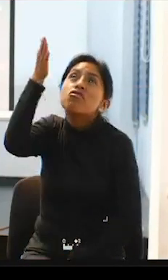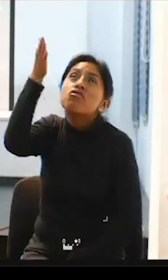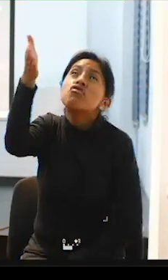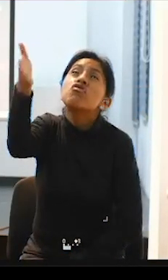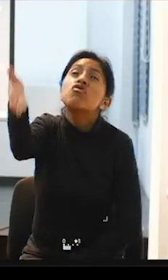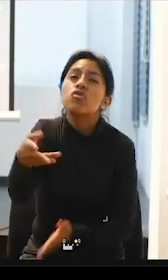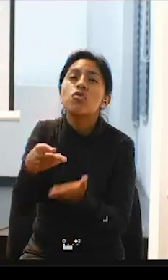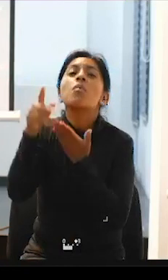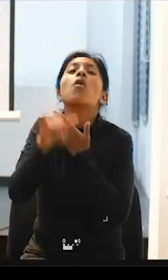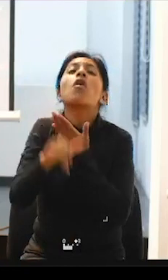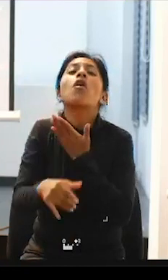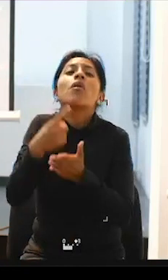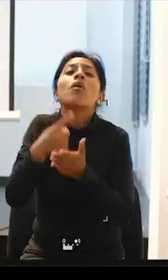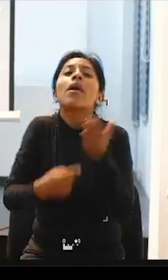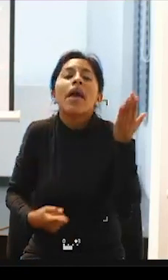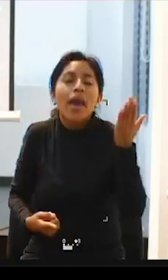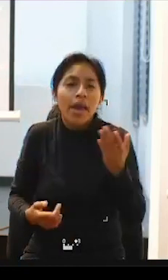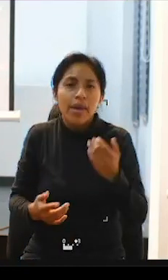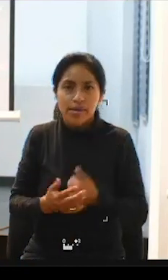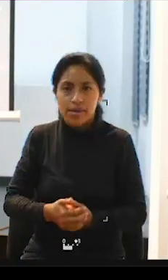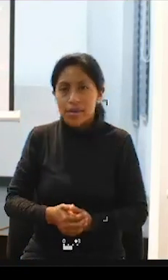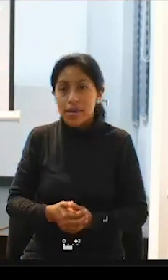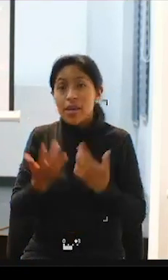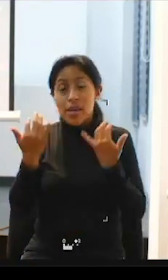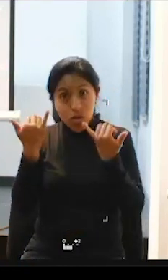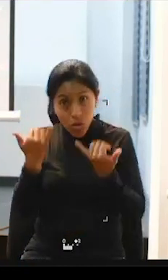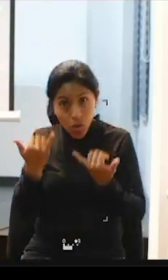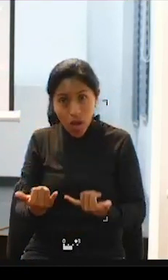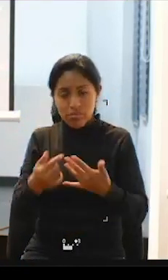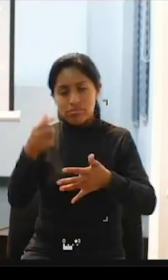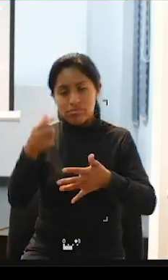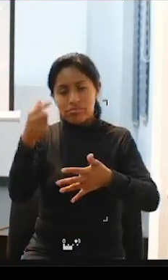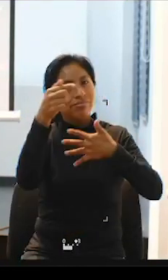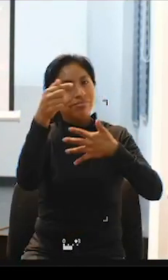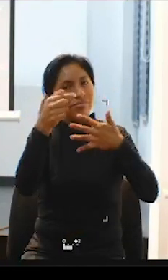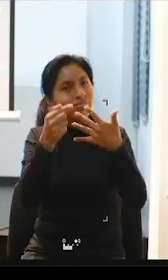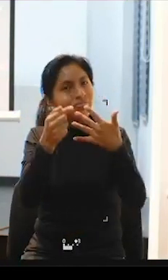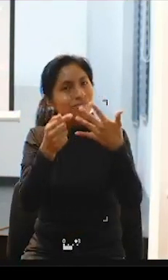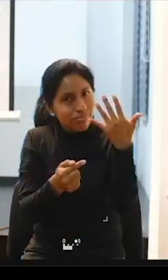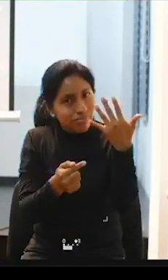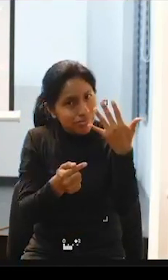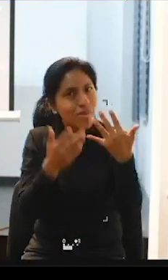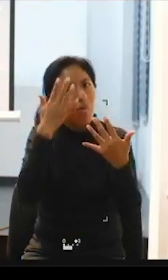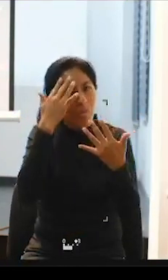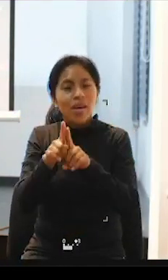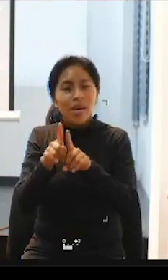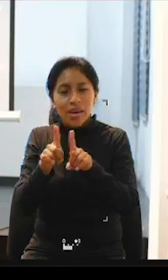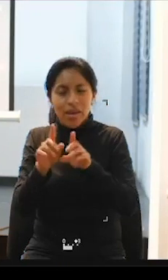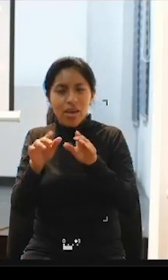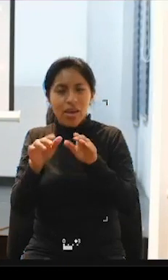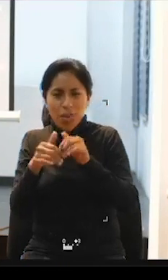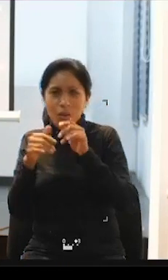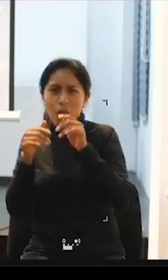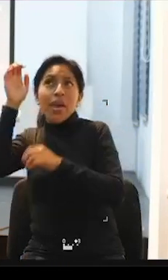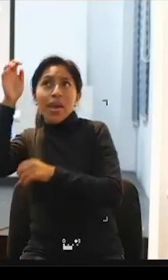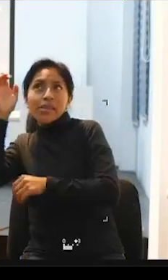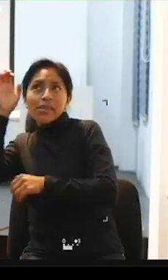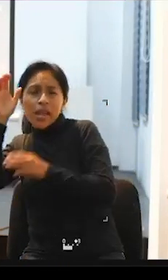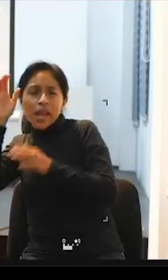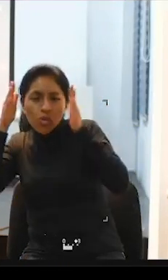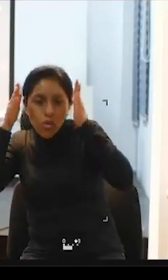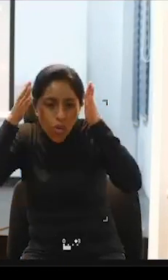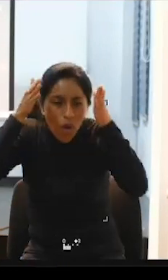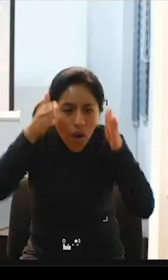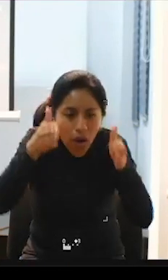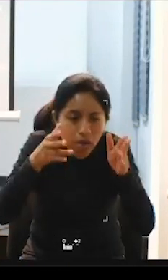yo creo que todas estas cosas que hemos encontrado es por los enfoques de atención a personas con discapacidad ¿no? que